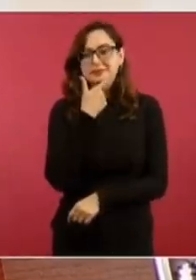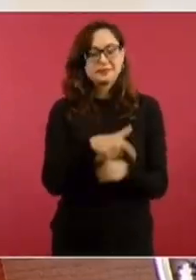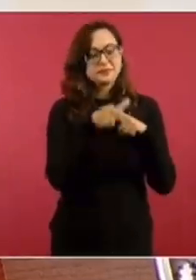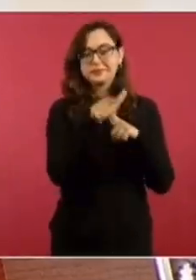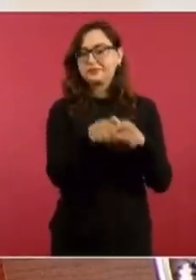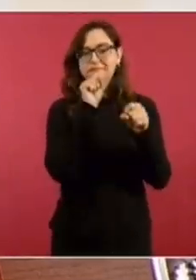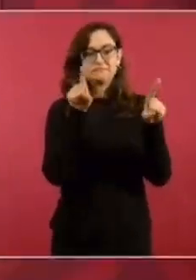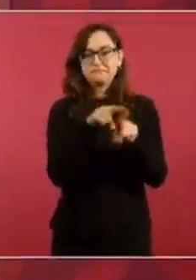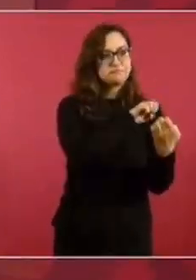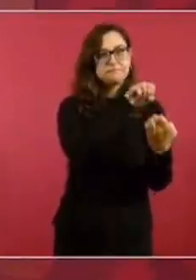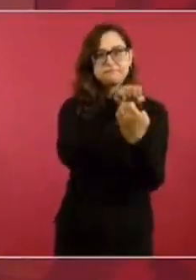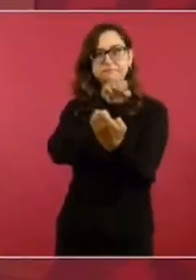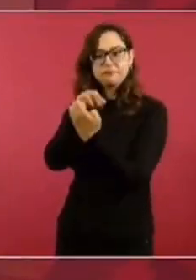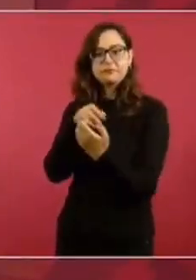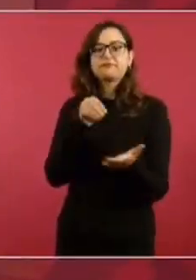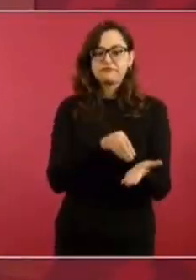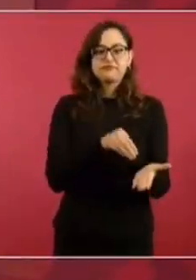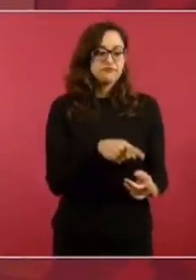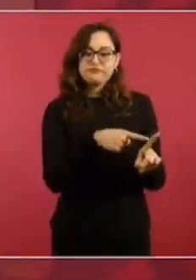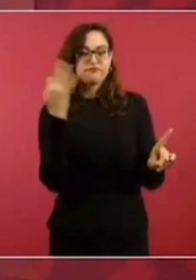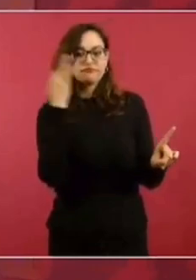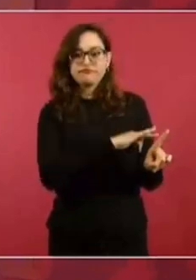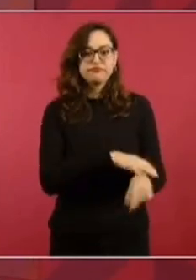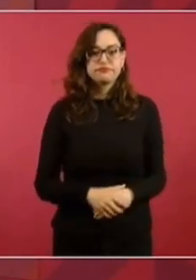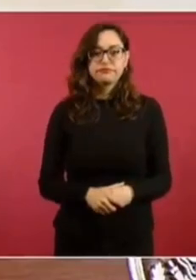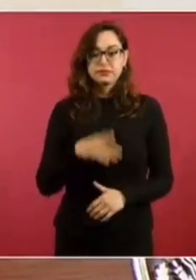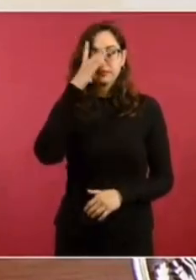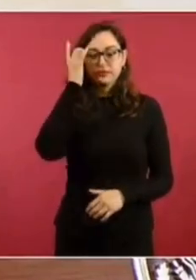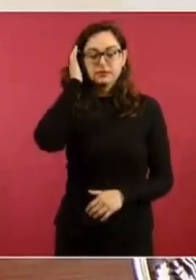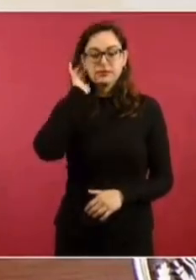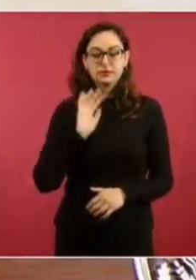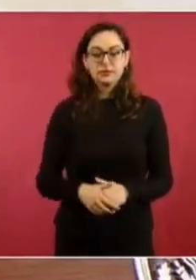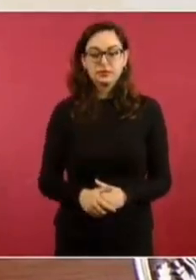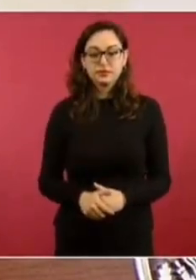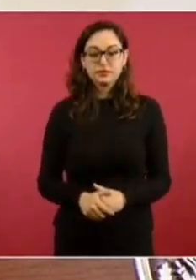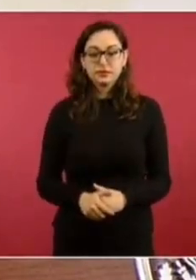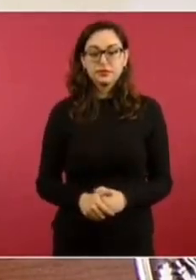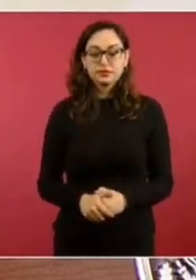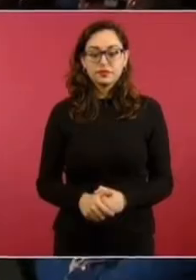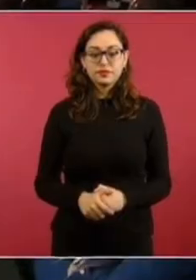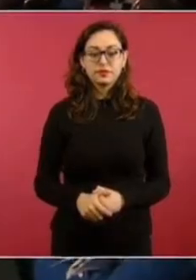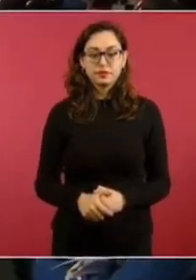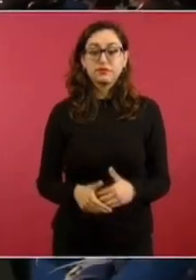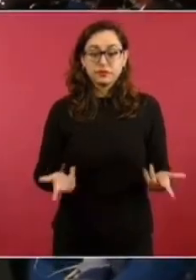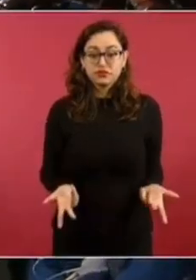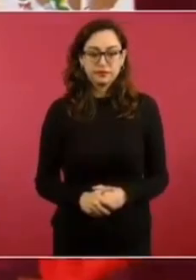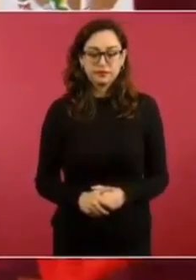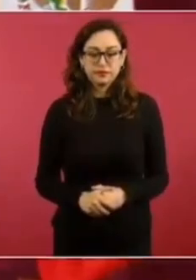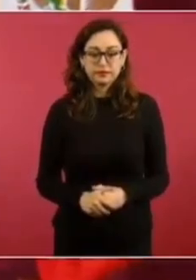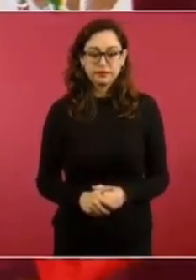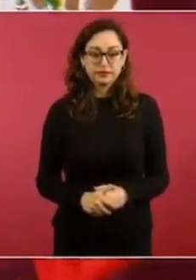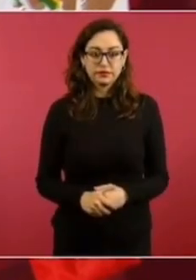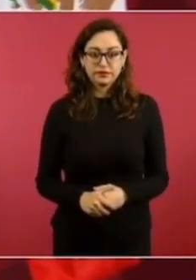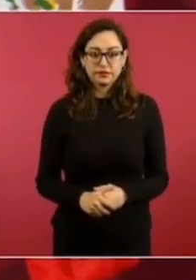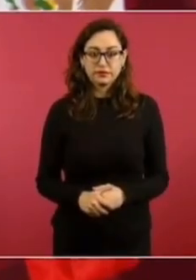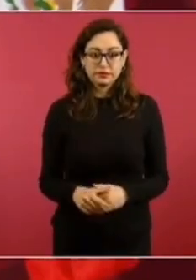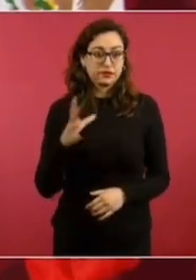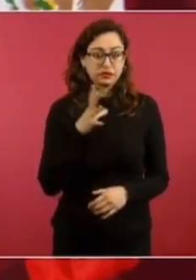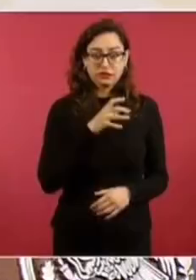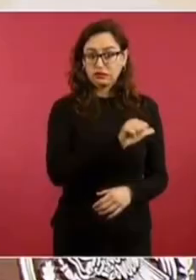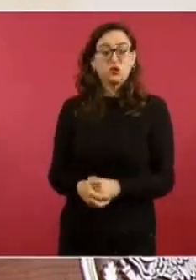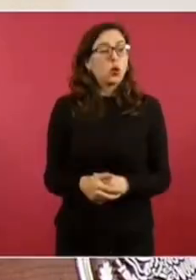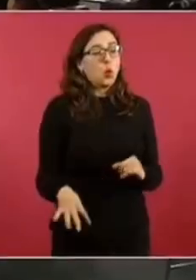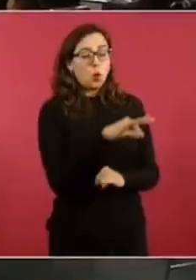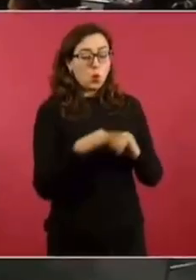engañando. Es un falsario. Un hipócrita. Ustedes son a los que estamos enfrentando y otros